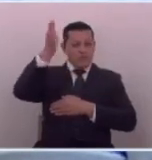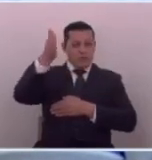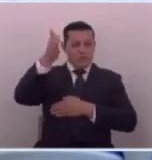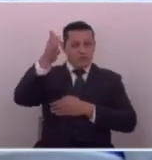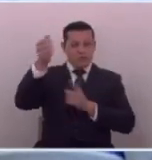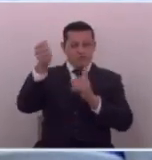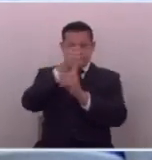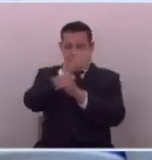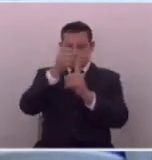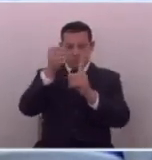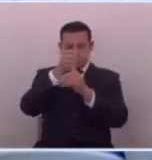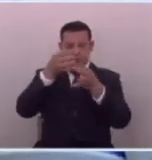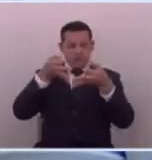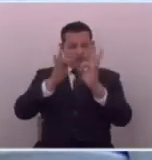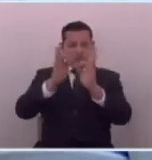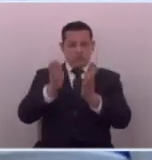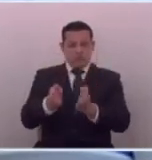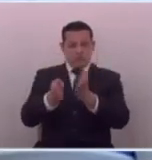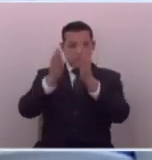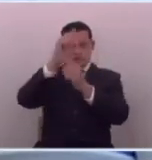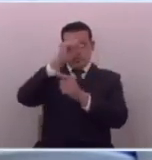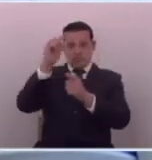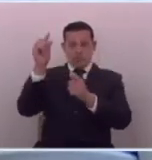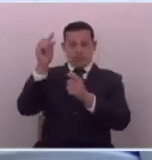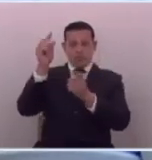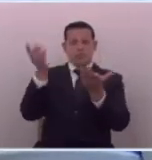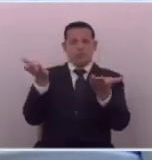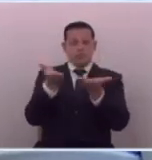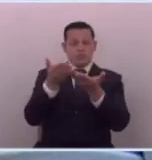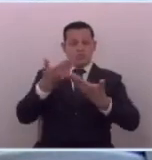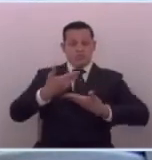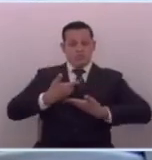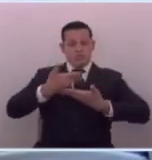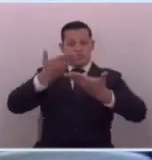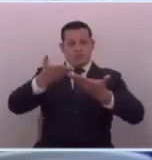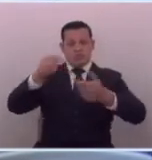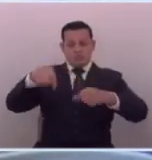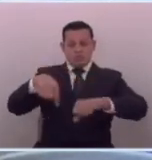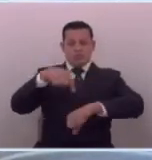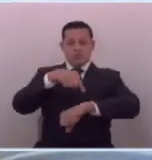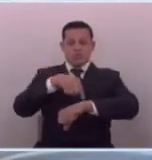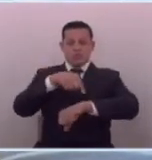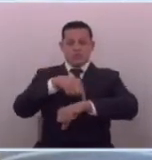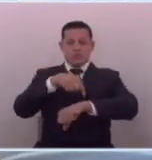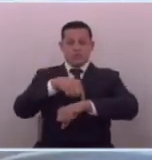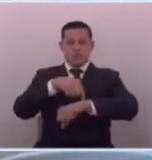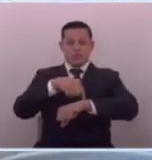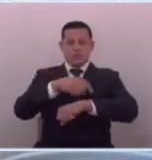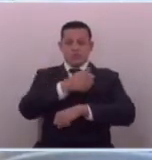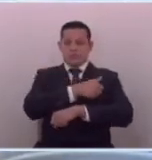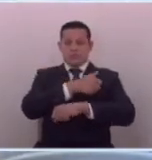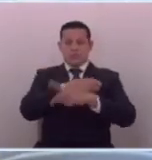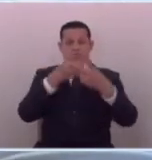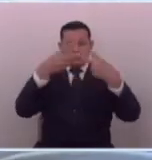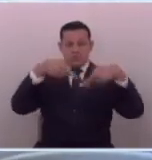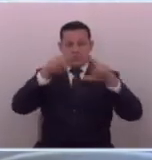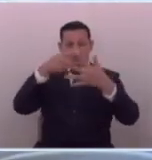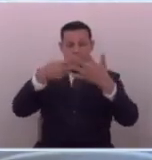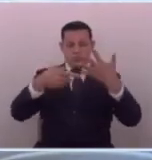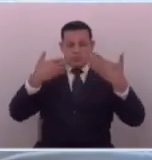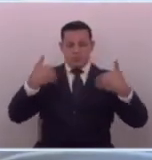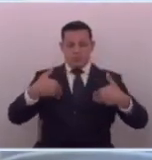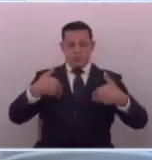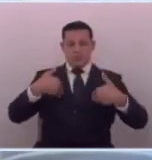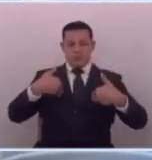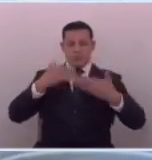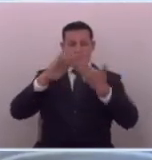los atropellos que de forma institucional se están dando en este momento hay que hacer valer el derecho que